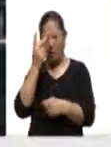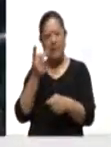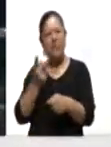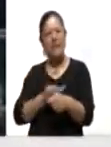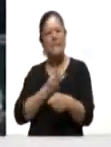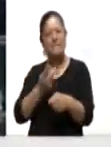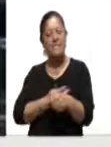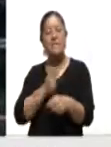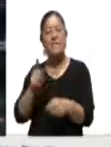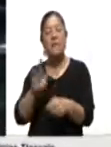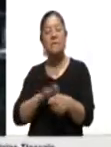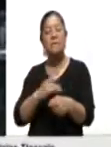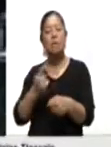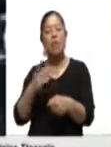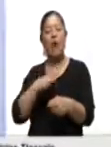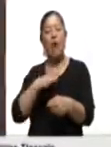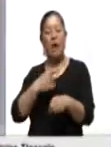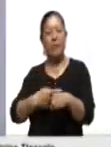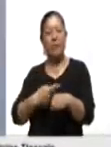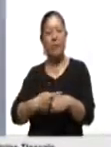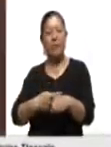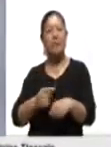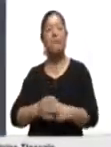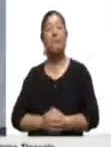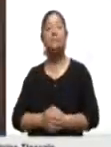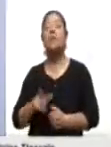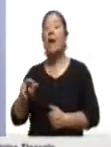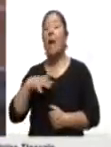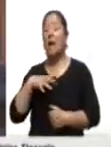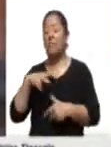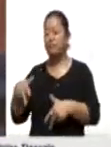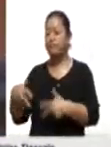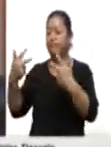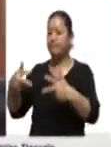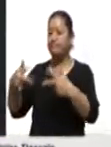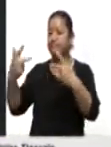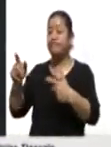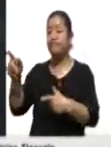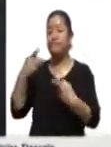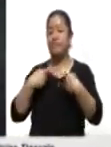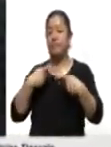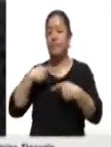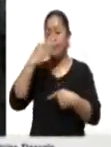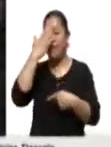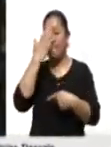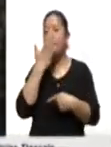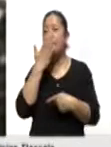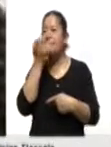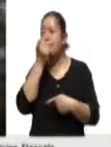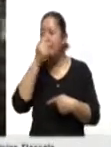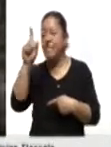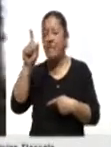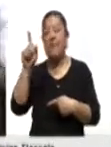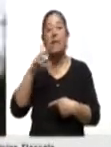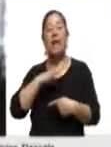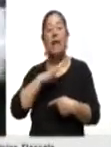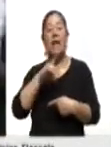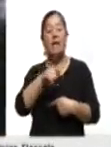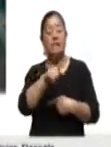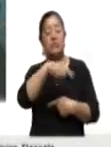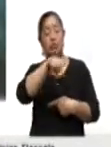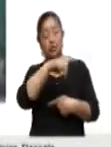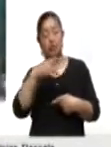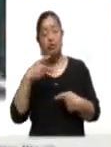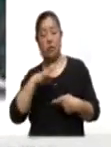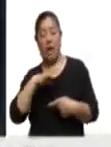La Secretaría de Salud del Estado realizó el seminario virtual sobre epilepsia, dirigido a profesionales de la salud interesados en la atención de personas con este